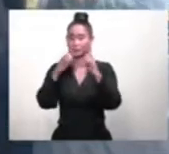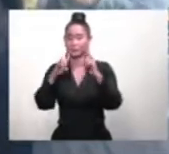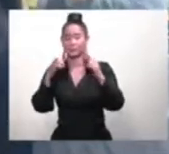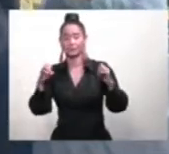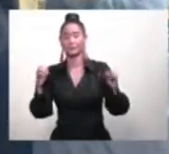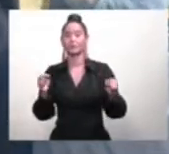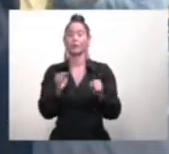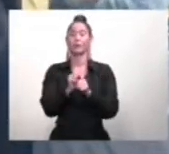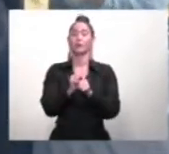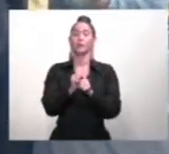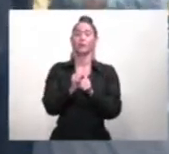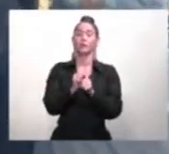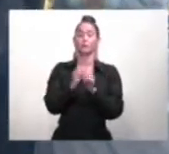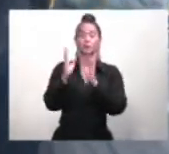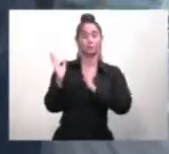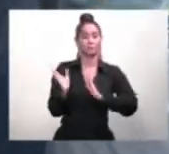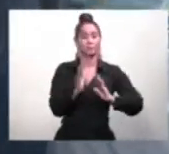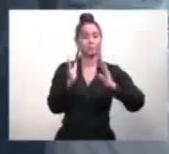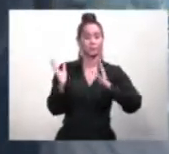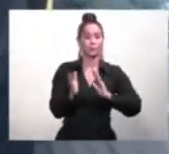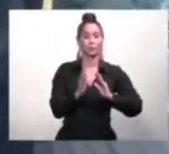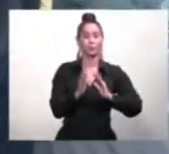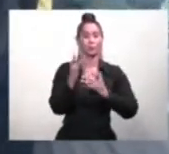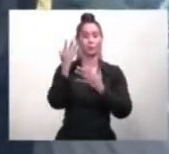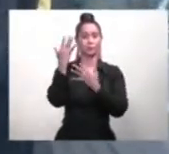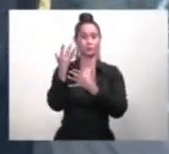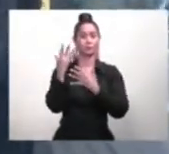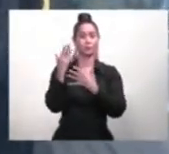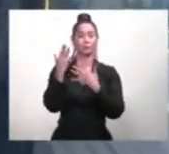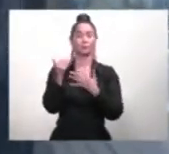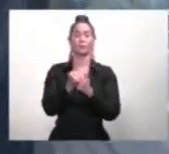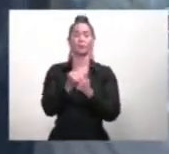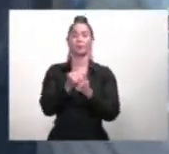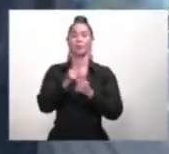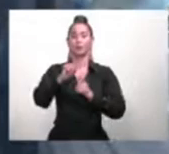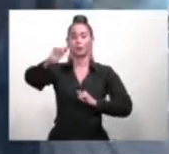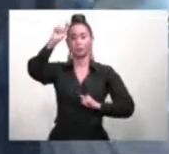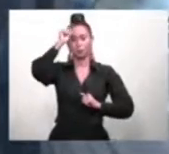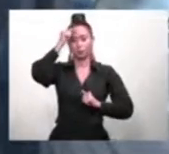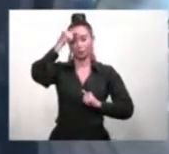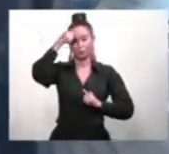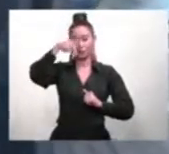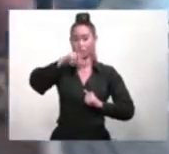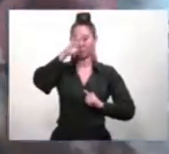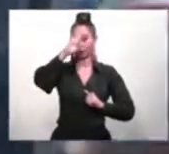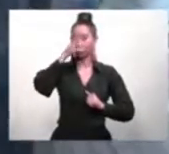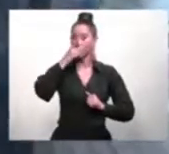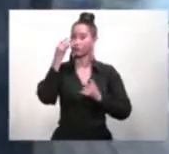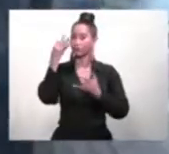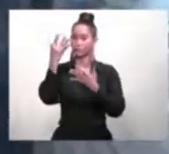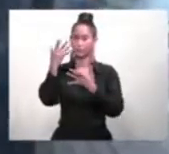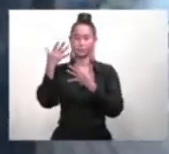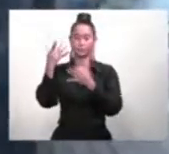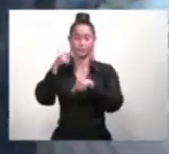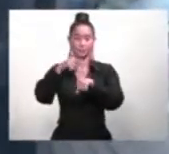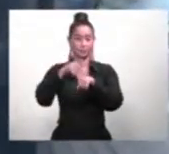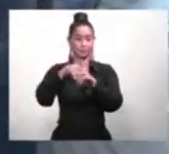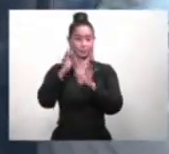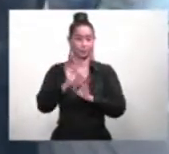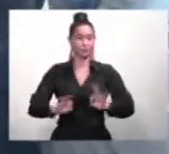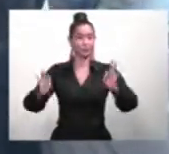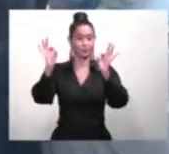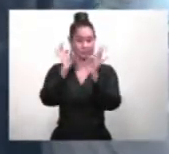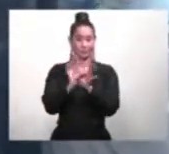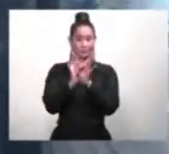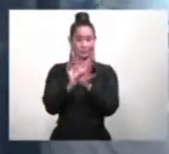del personal del orden, de todo el gobierno de la República Dominicana para que este